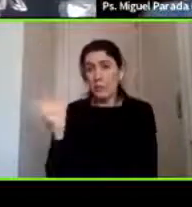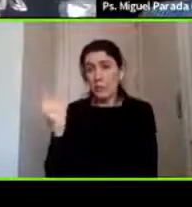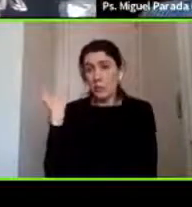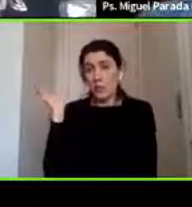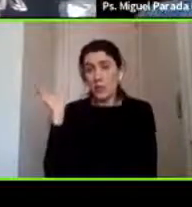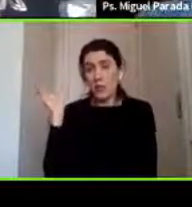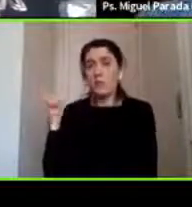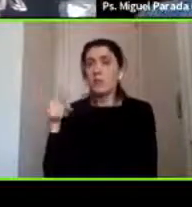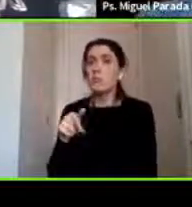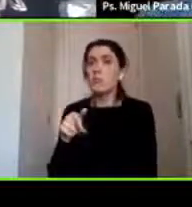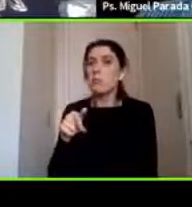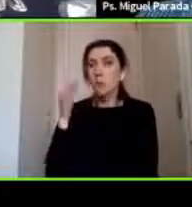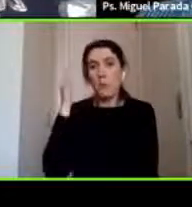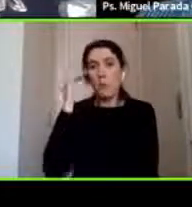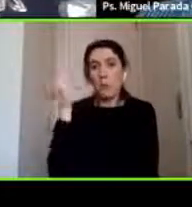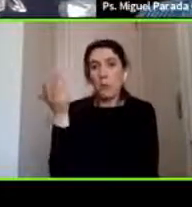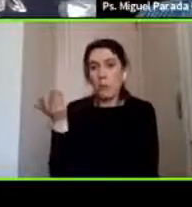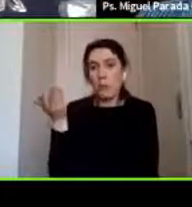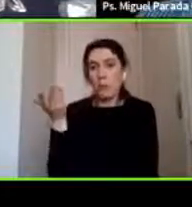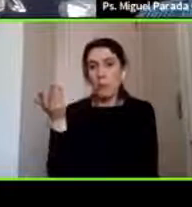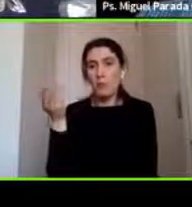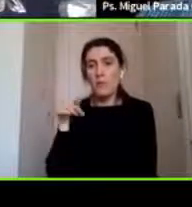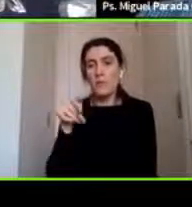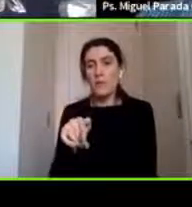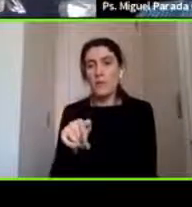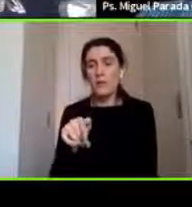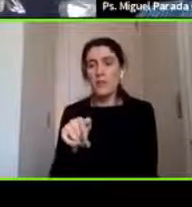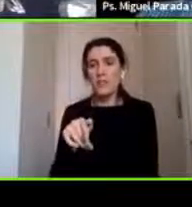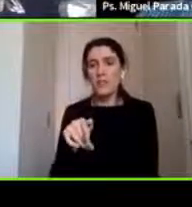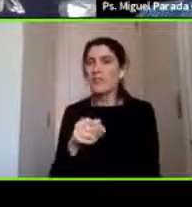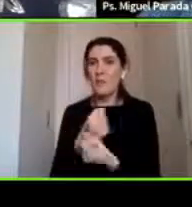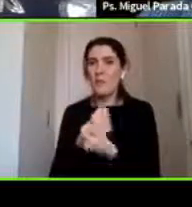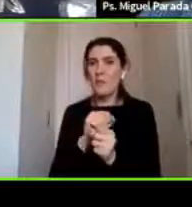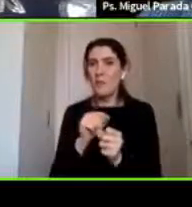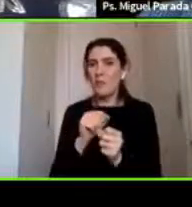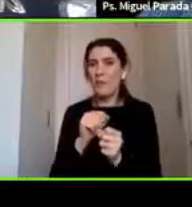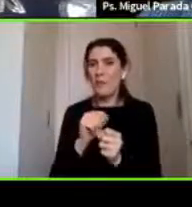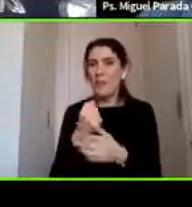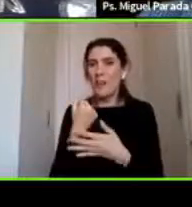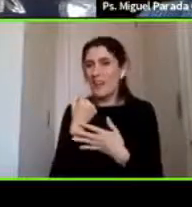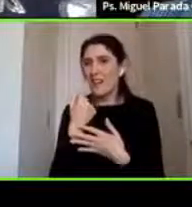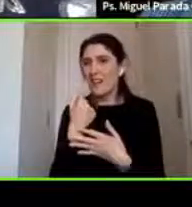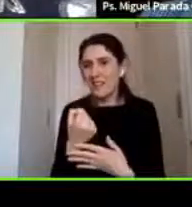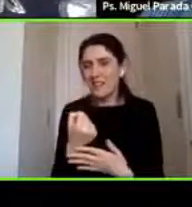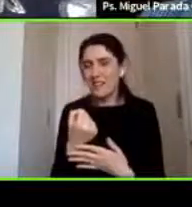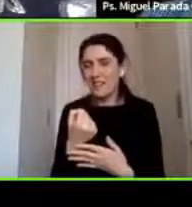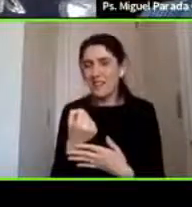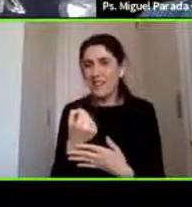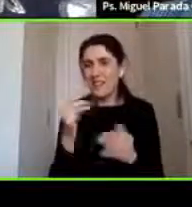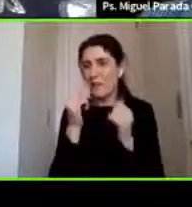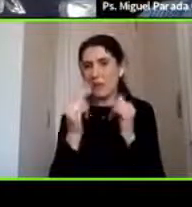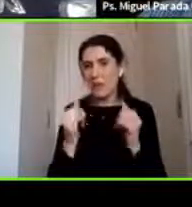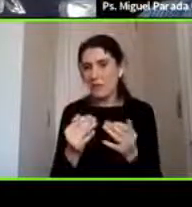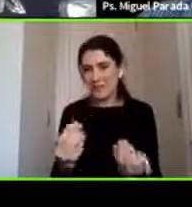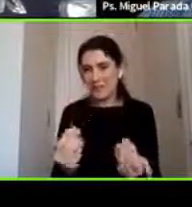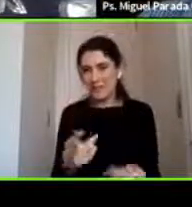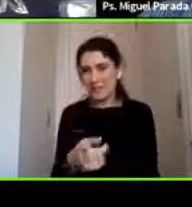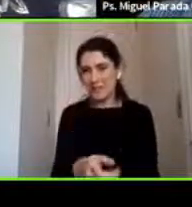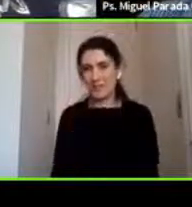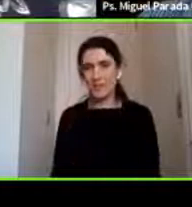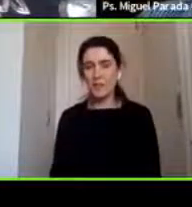desconocimiento y desde ahí en el fondo tampoco se pudieron quizás tomar las medidas que fueran como más necesarias claro eso